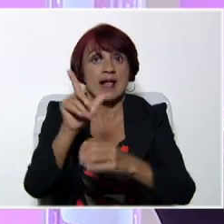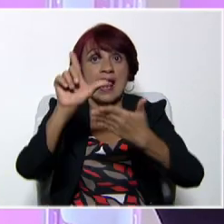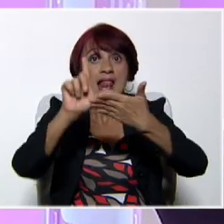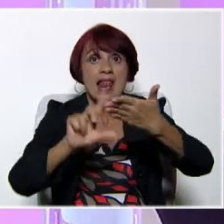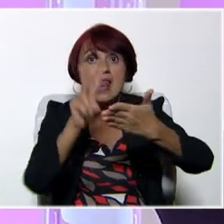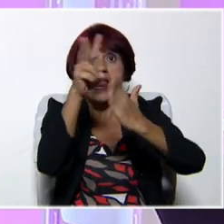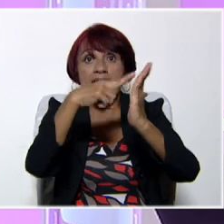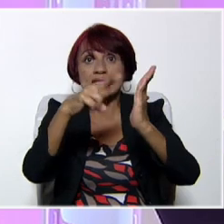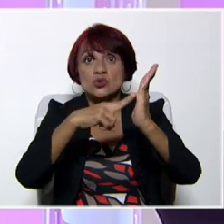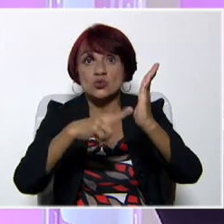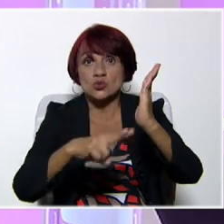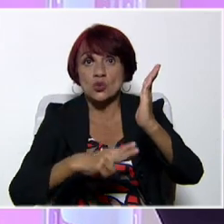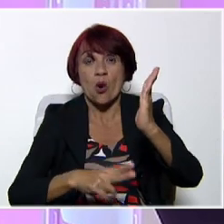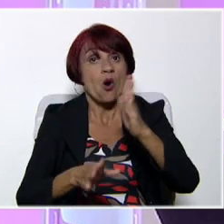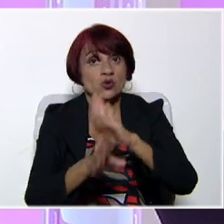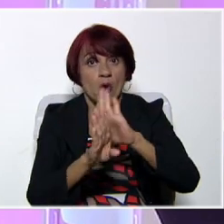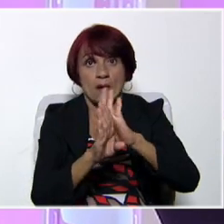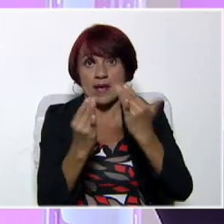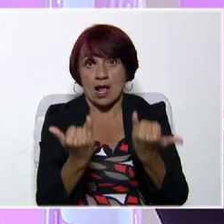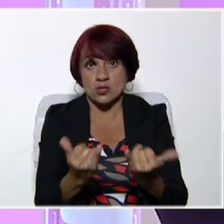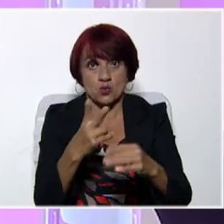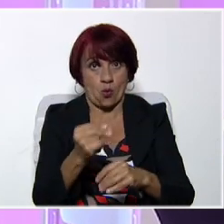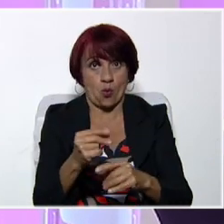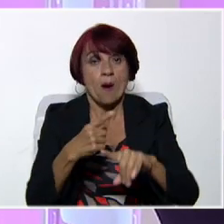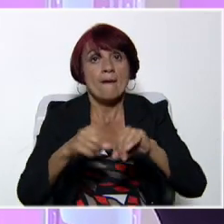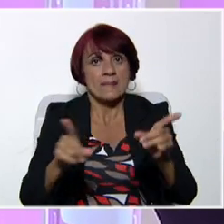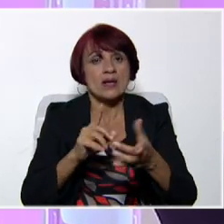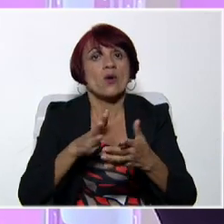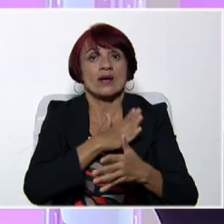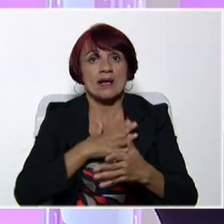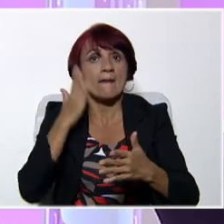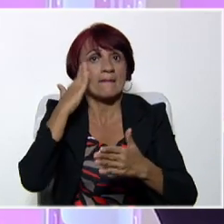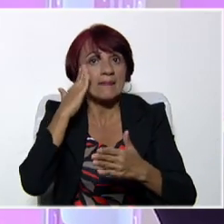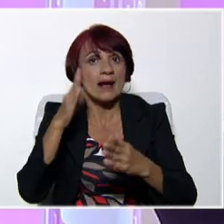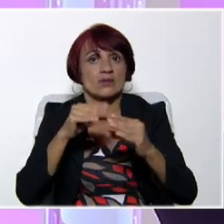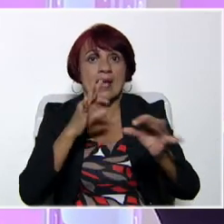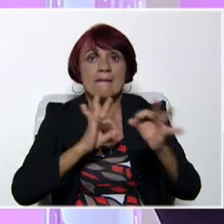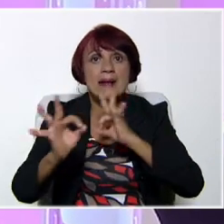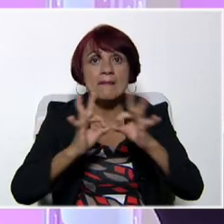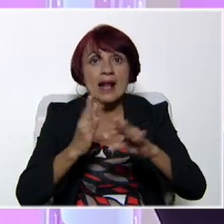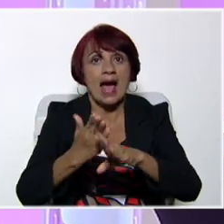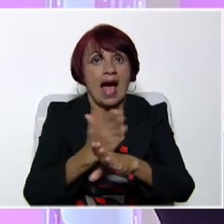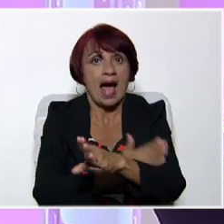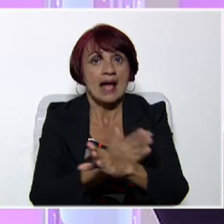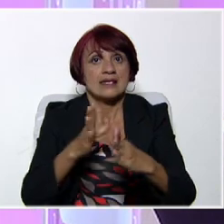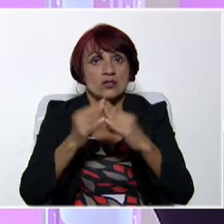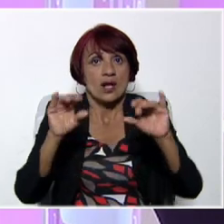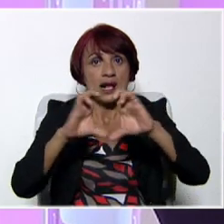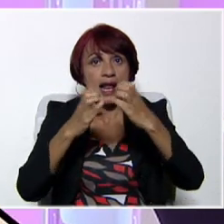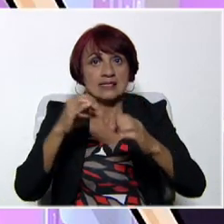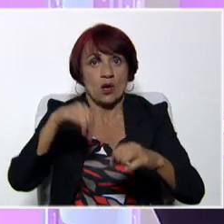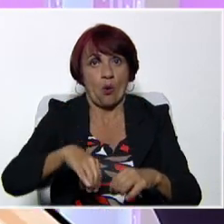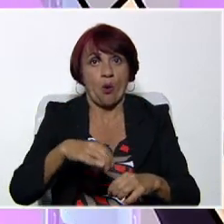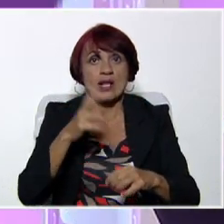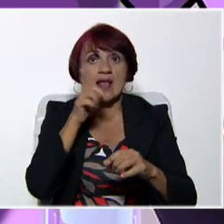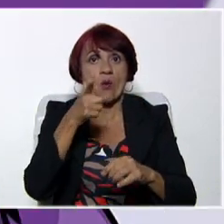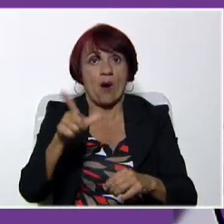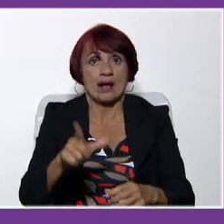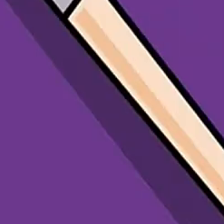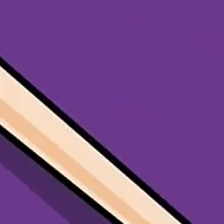hoy. Pero eso no será todavía, así que vamos a prestar atención a todos los referentes teóricos prácticos en nuestra clase de castellano.